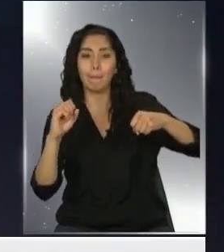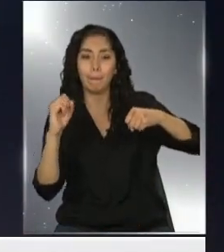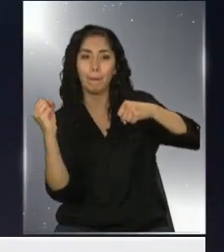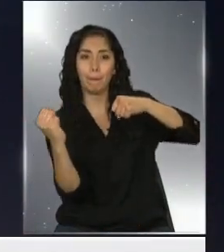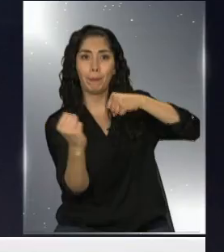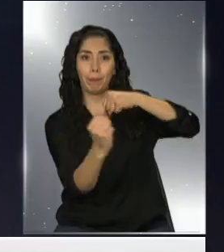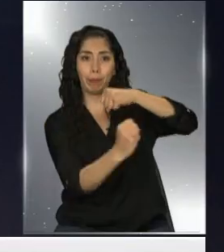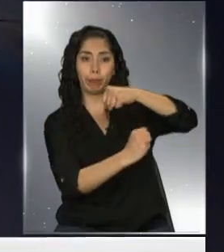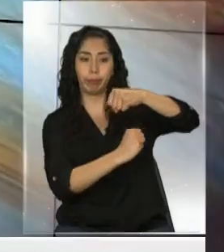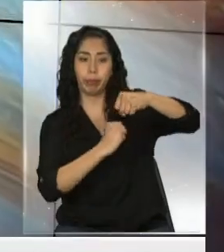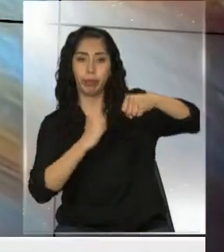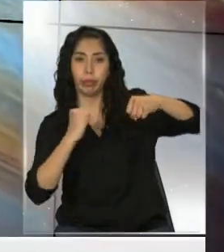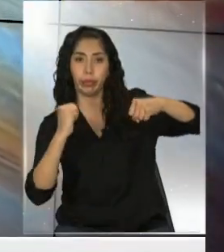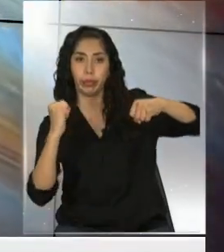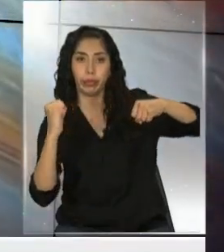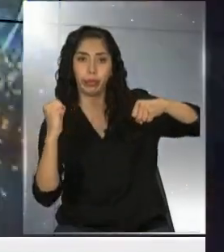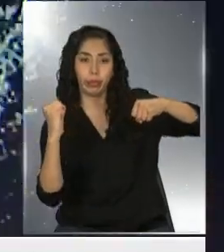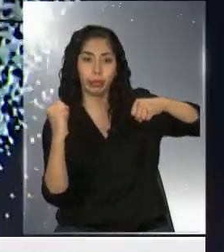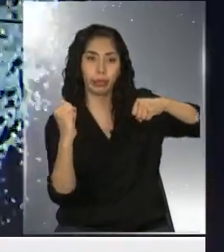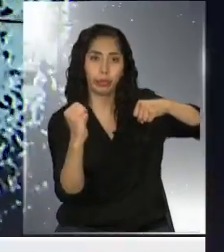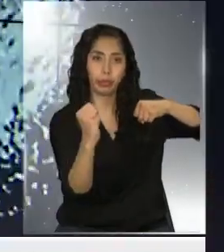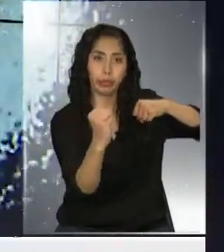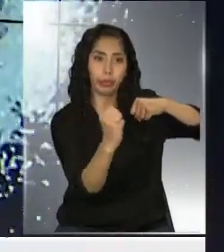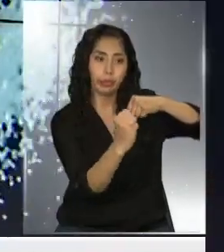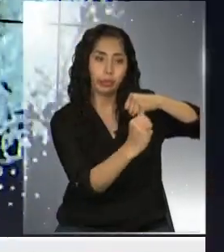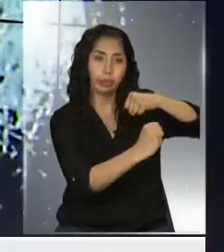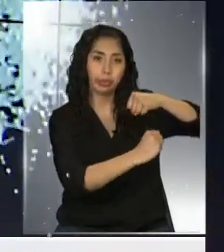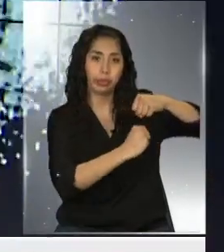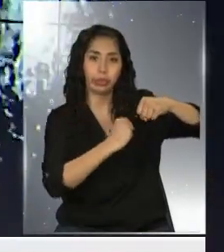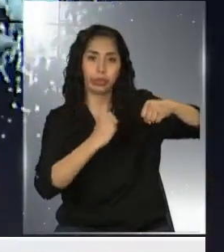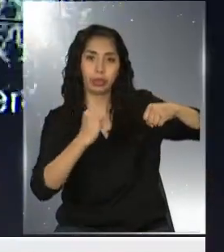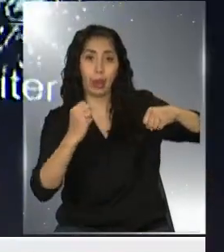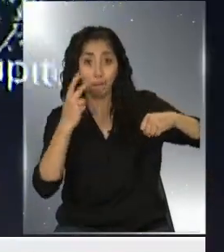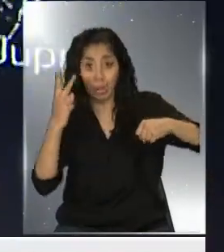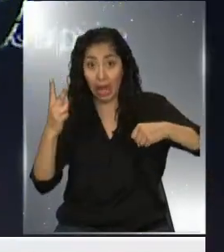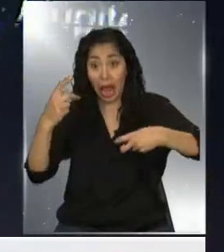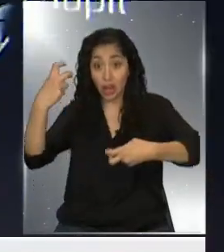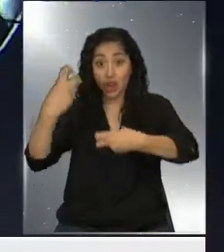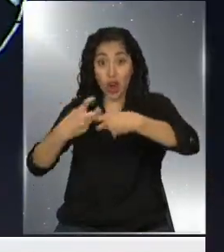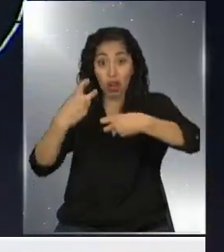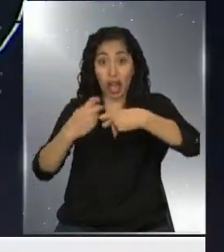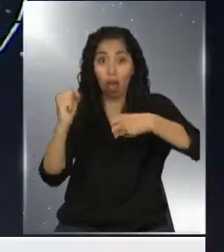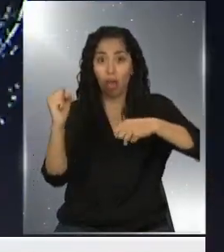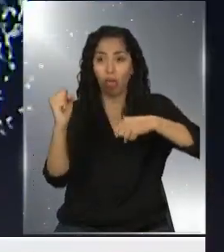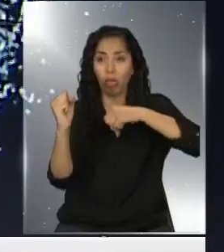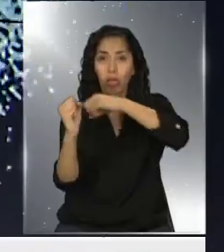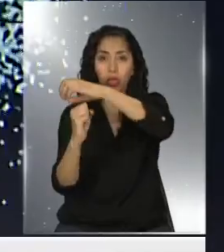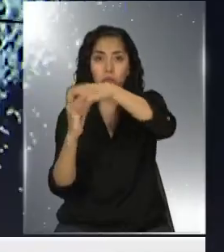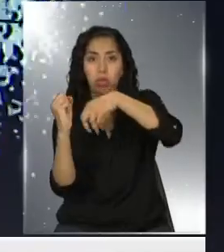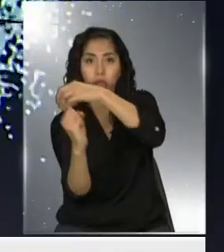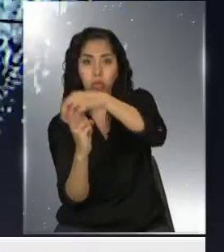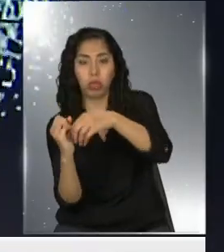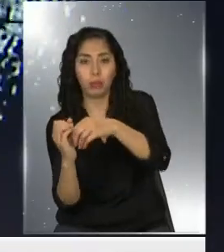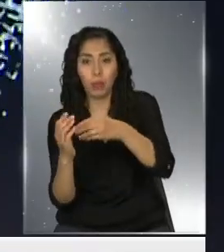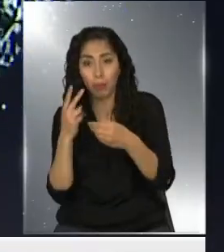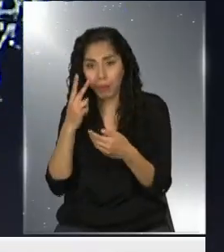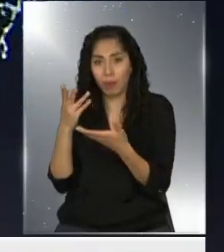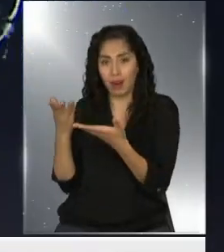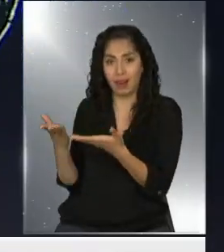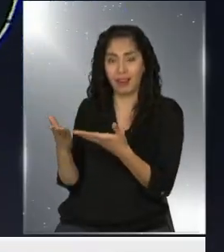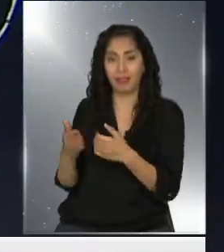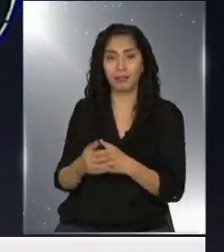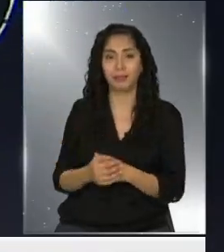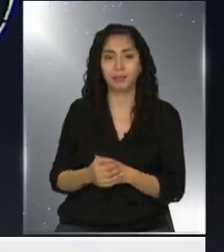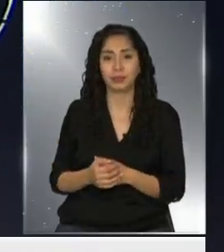masivo el planeta, arrastra por su camino y en su paso, ahí está la imagen. Mire, ¿usted sabía que Júpiter hacía eso? Mire, se mueve Júpiter